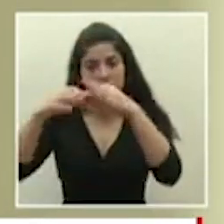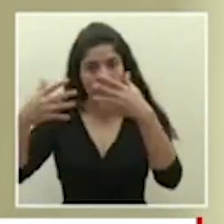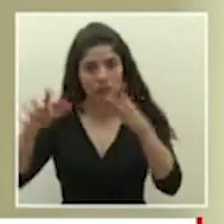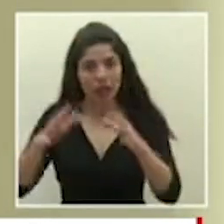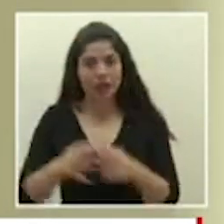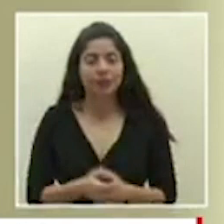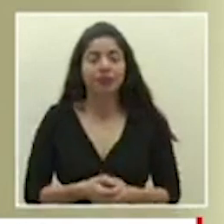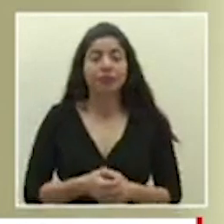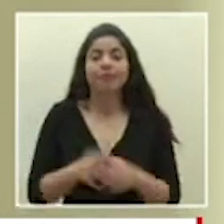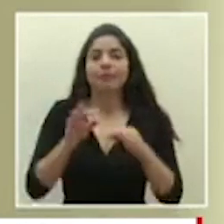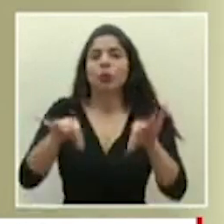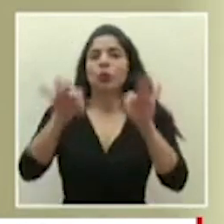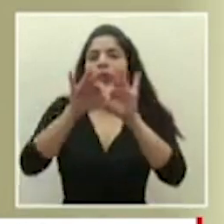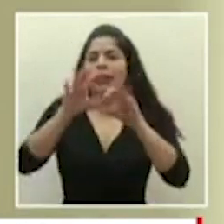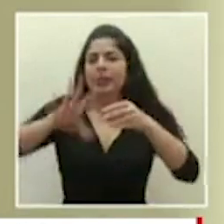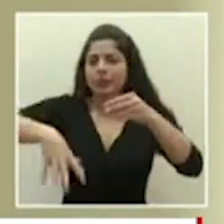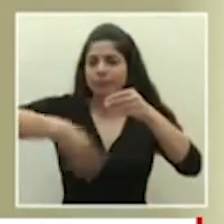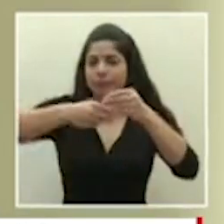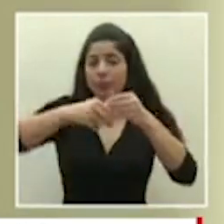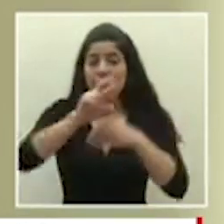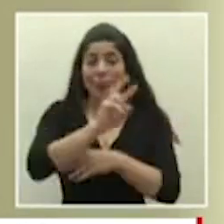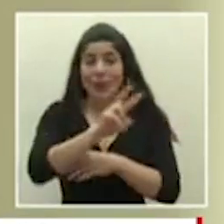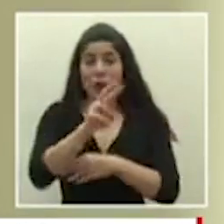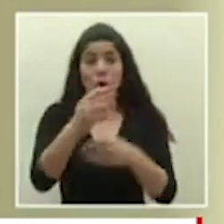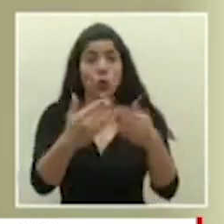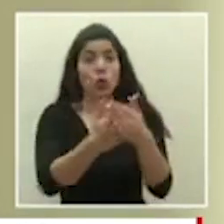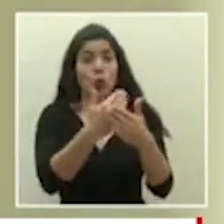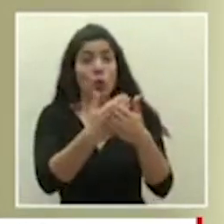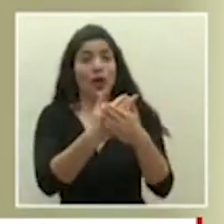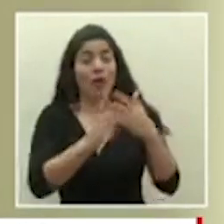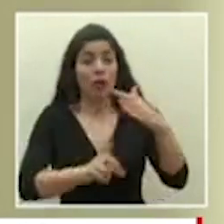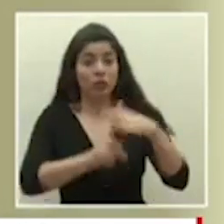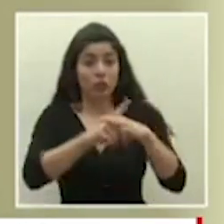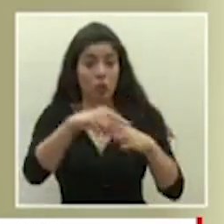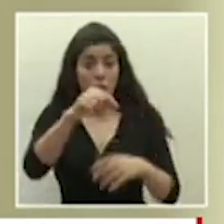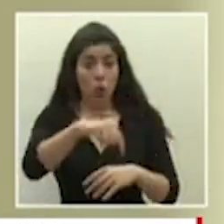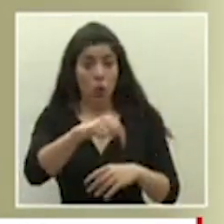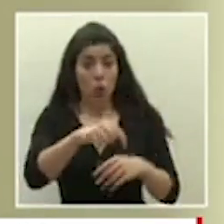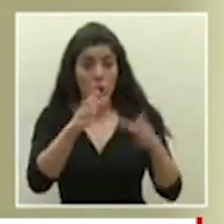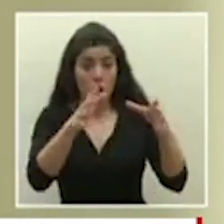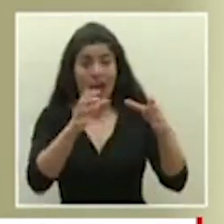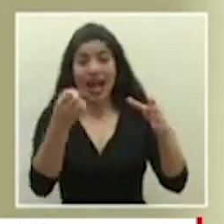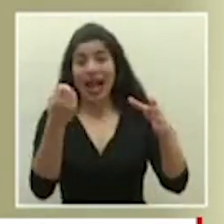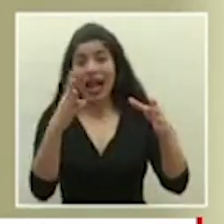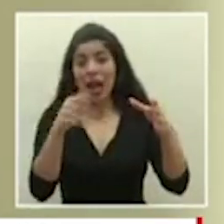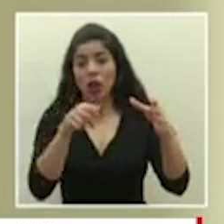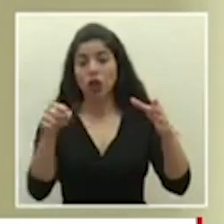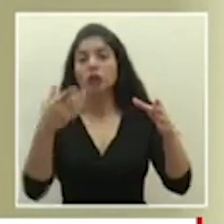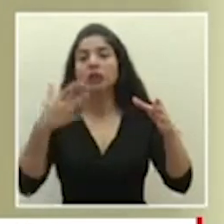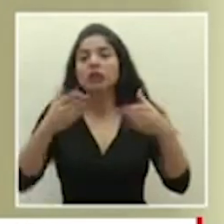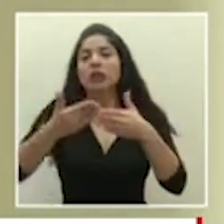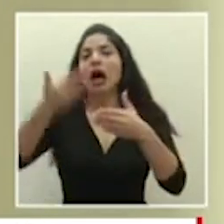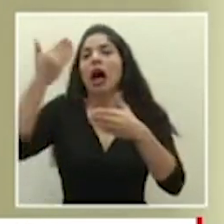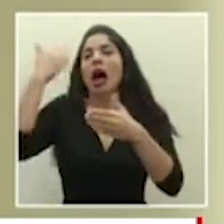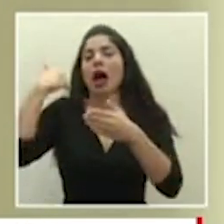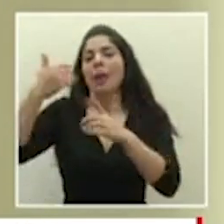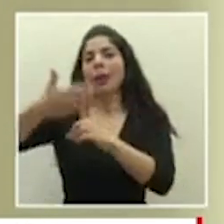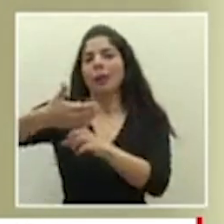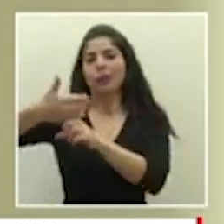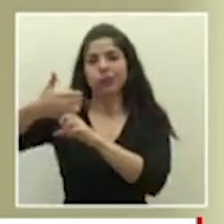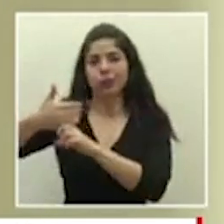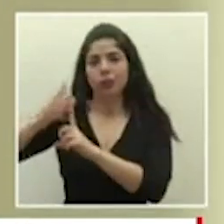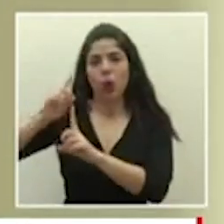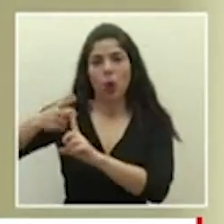Cabe acotar que de los 22 casos nuevos que se reportan hoy, 14 ya tenían una orden sanitaria previa.